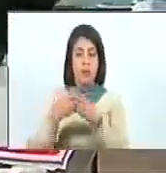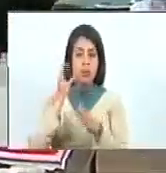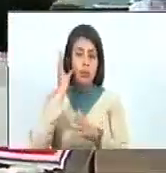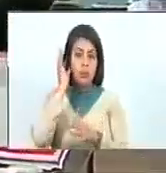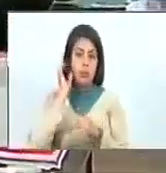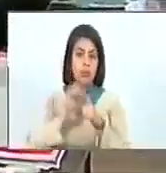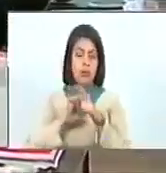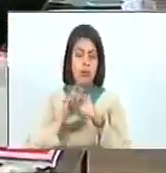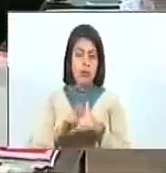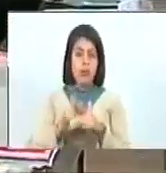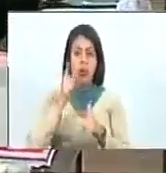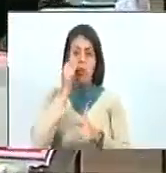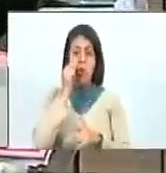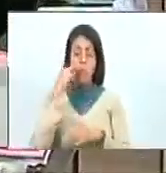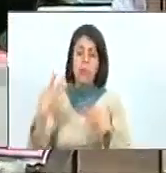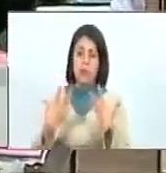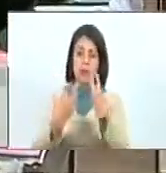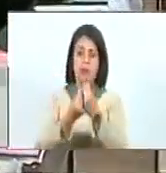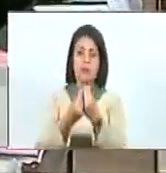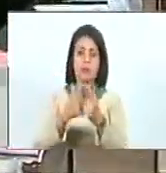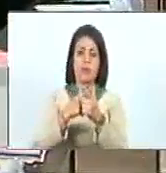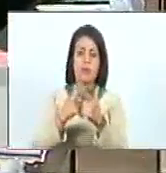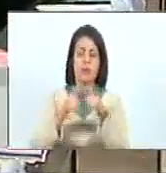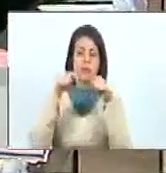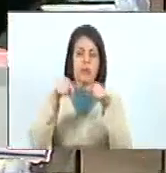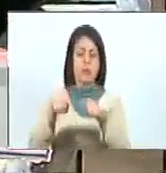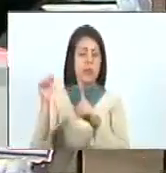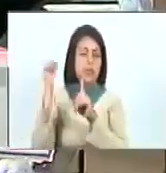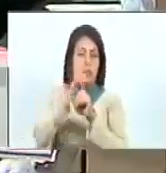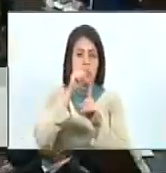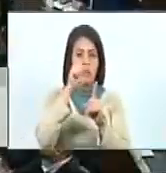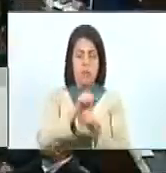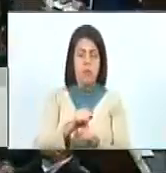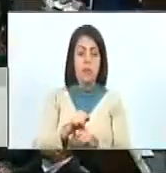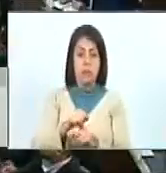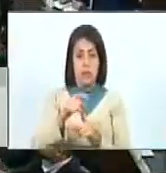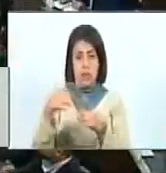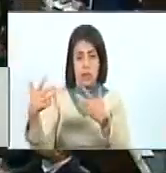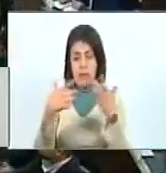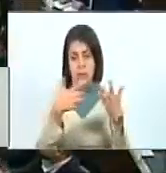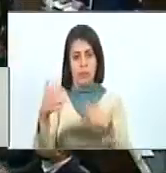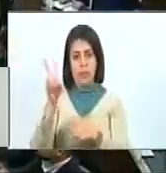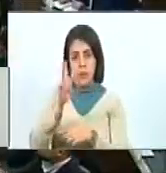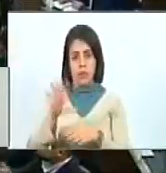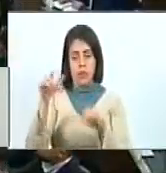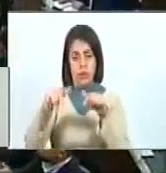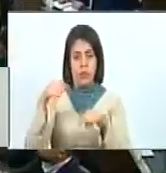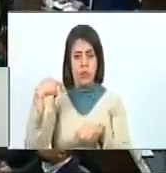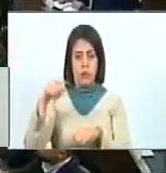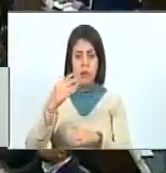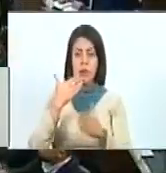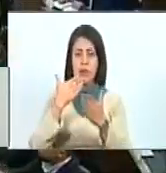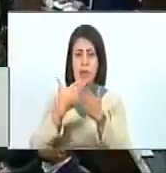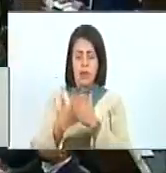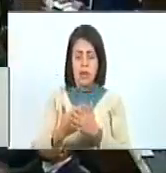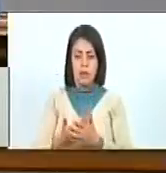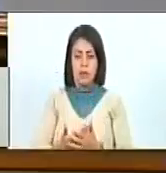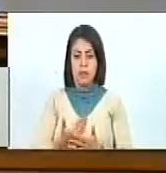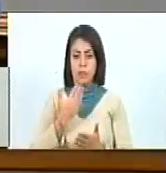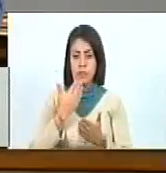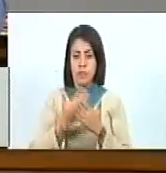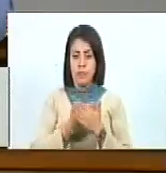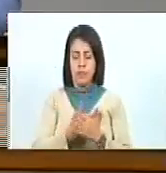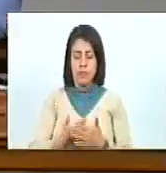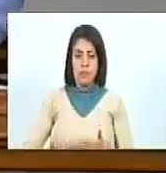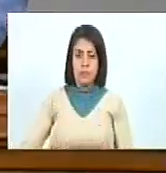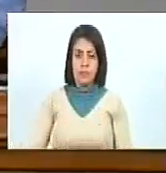mujeres y los hombres que acompañaron a esa lucha emancipatoria por la Venezuela que hoy tenemos! Gracias, compatriotas. Gracias, presidente.